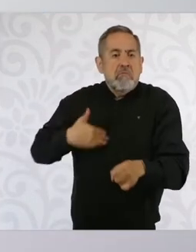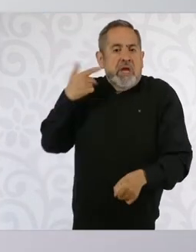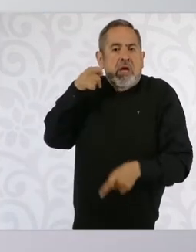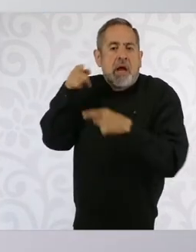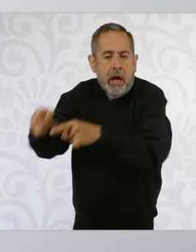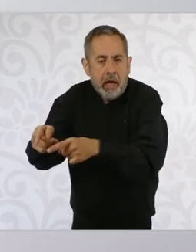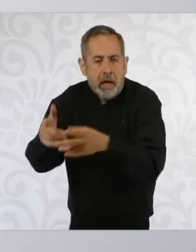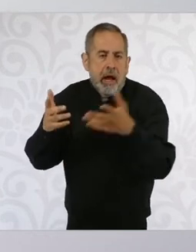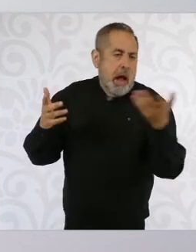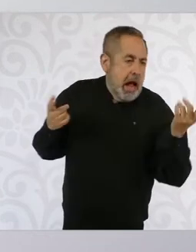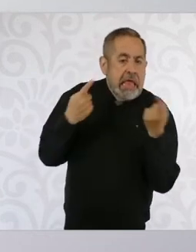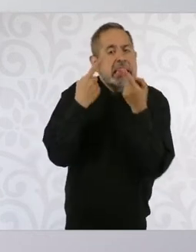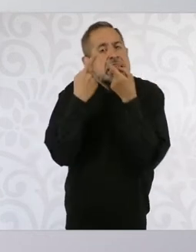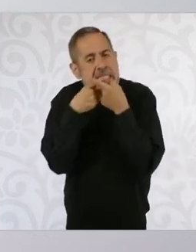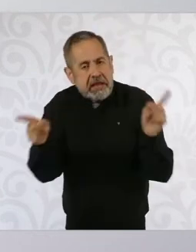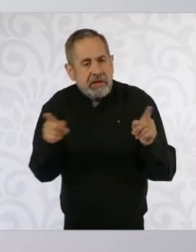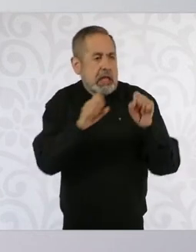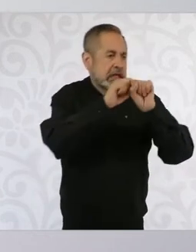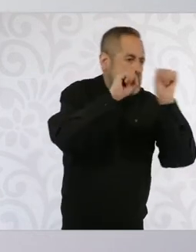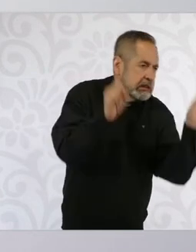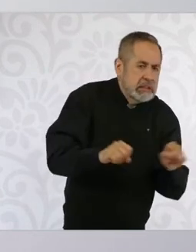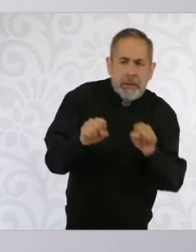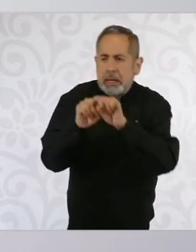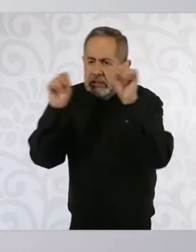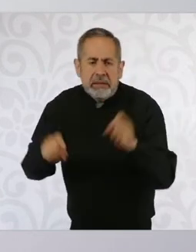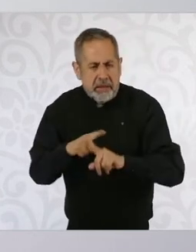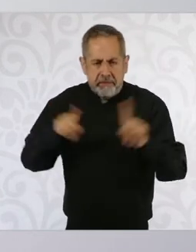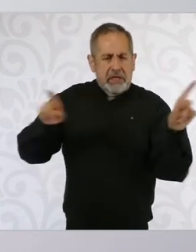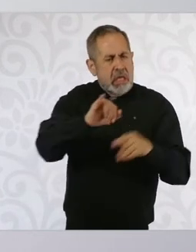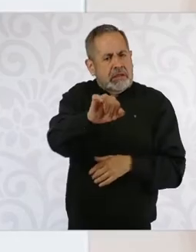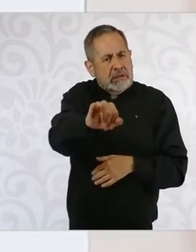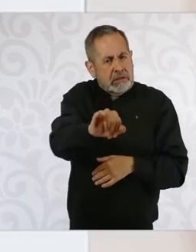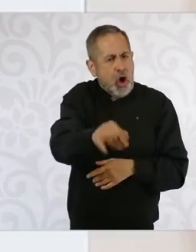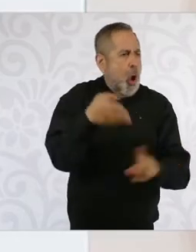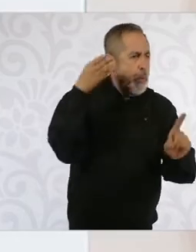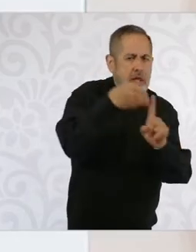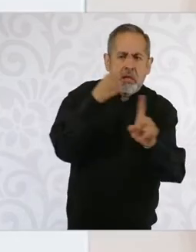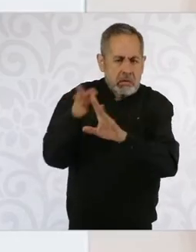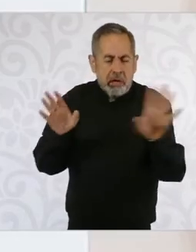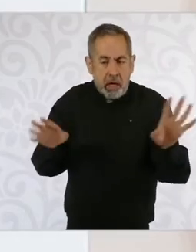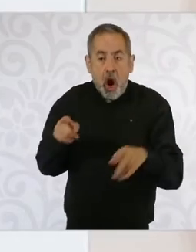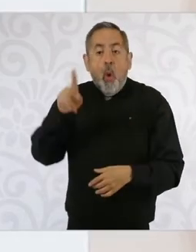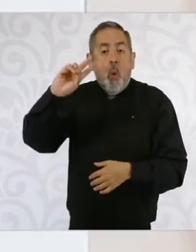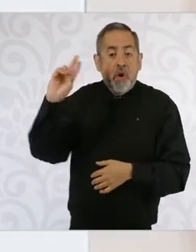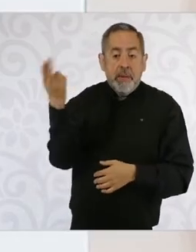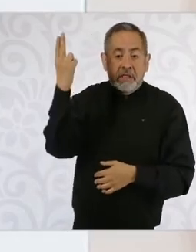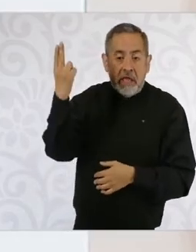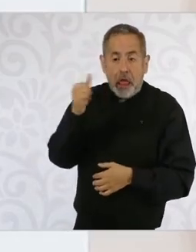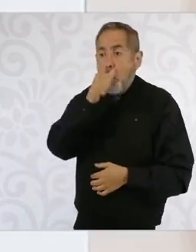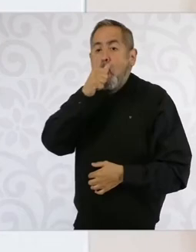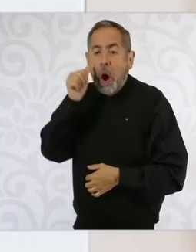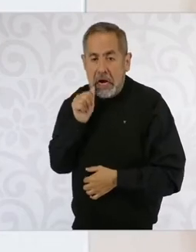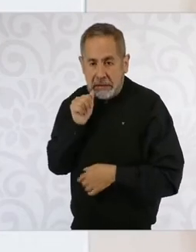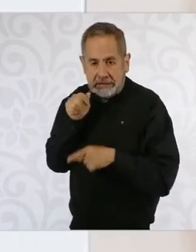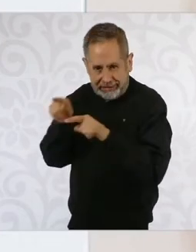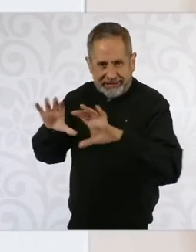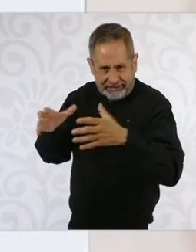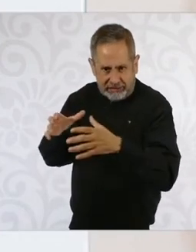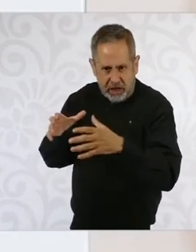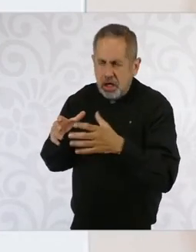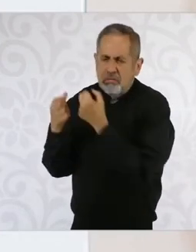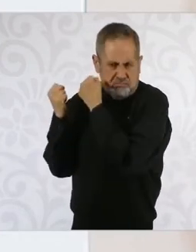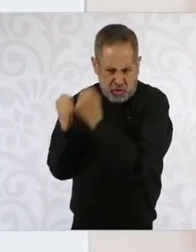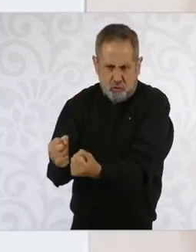educativos que cumplen diferentes funciones. Entonces, las universidades Benito Juárez son universidades